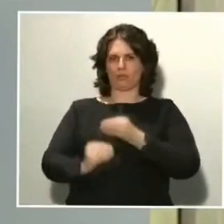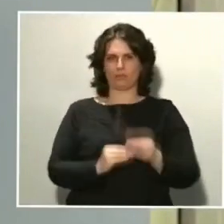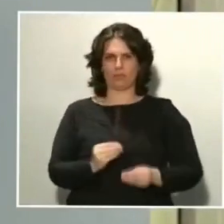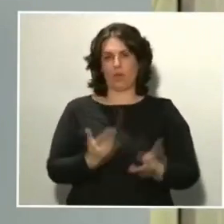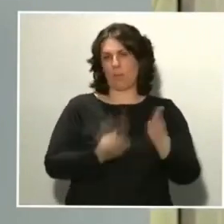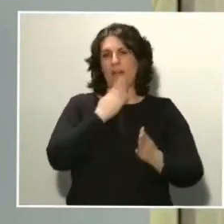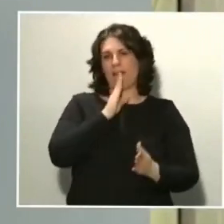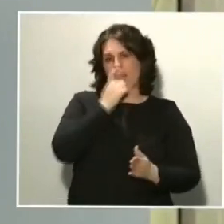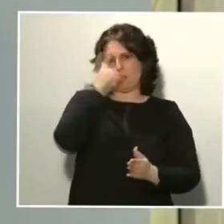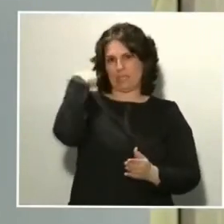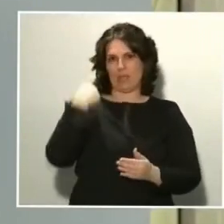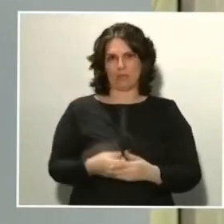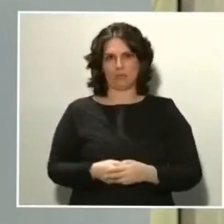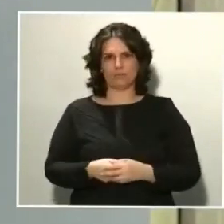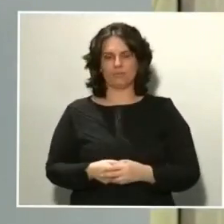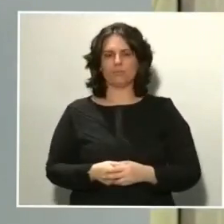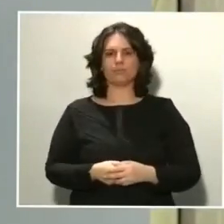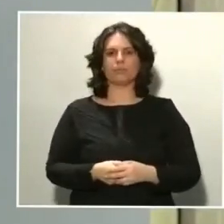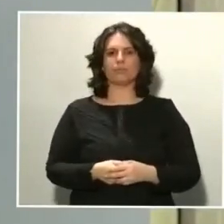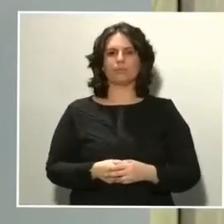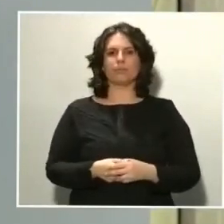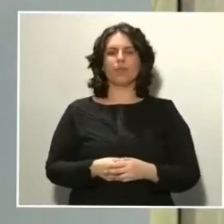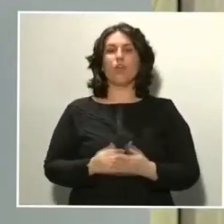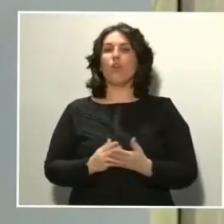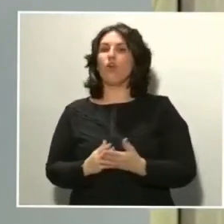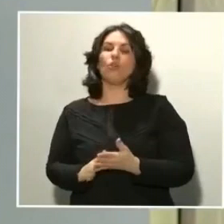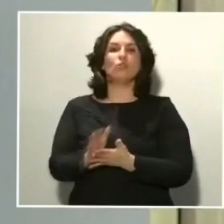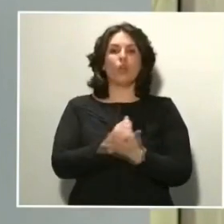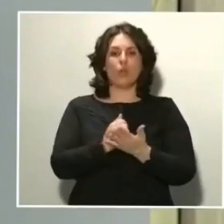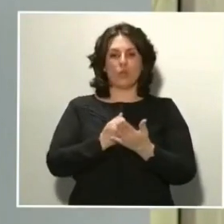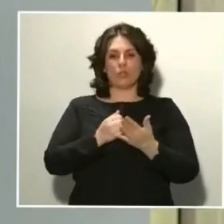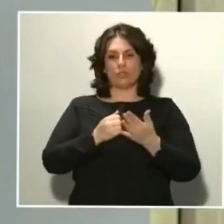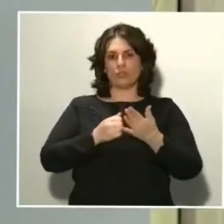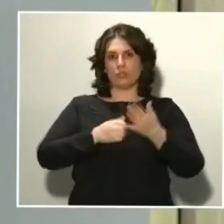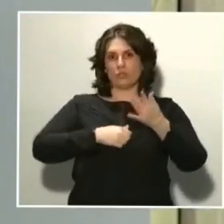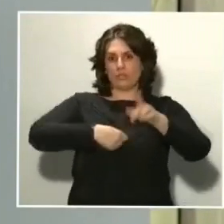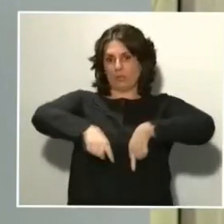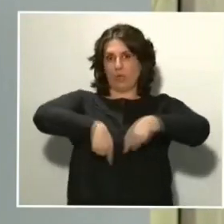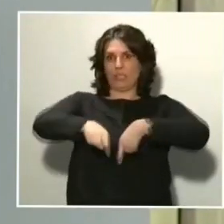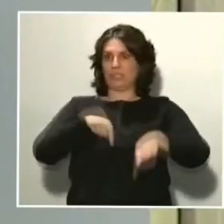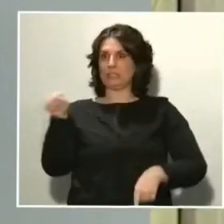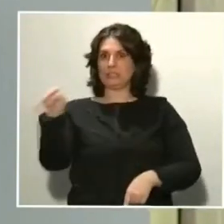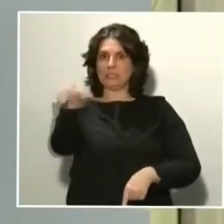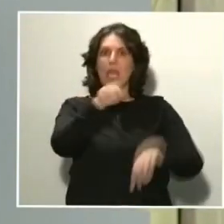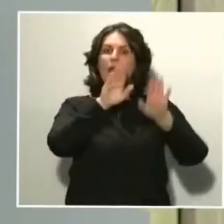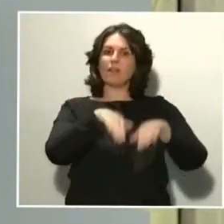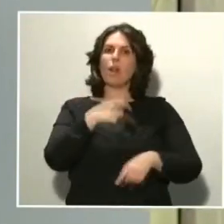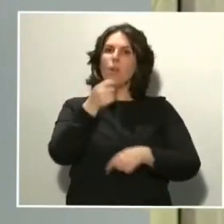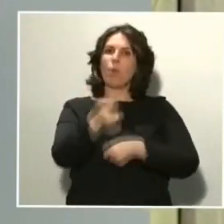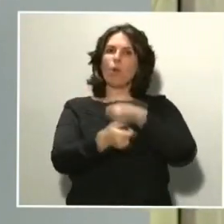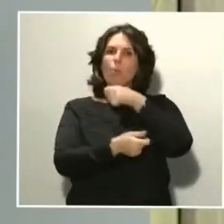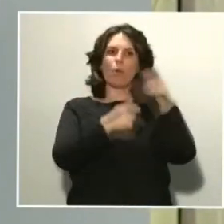Vamos viendo que en todos los modos de transporte se van reduciendo los niveles de utilización, unos poquitos puntos porcentuales